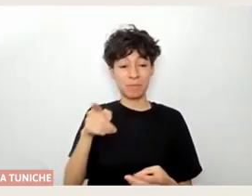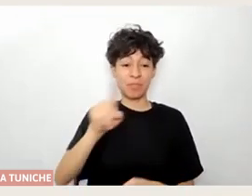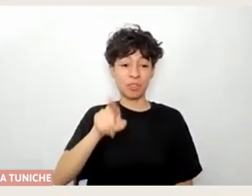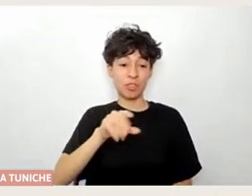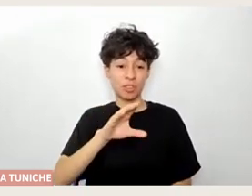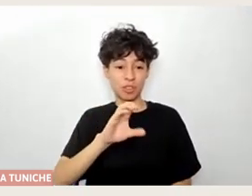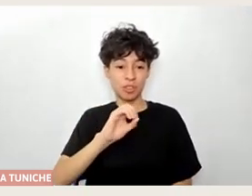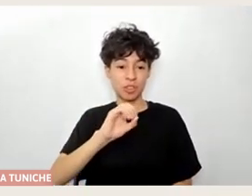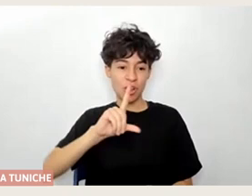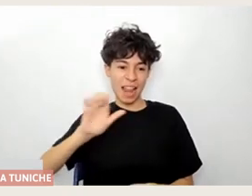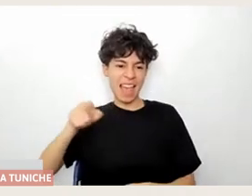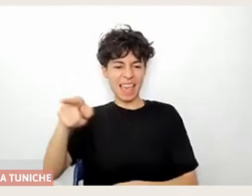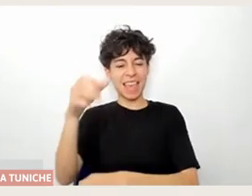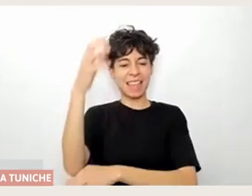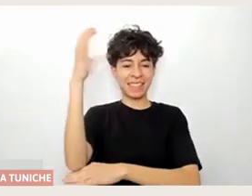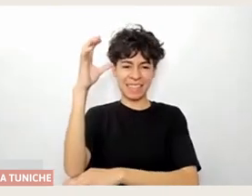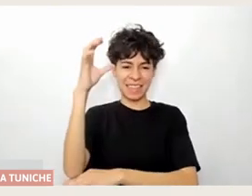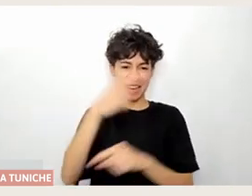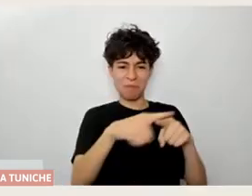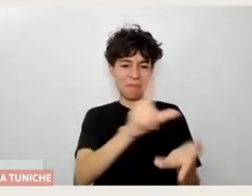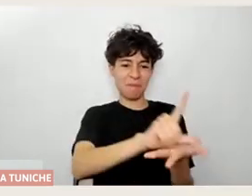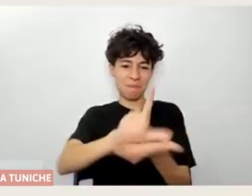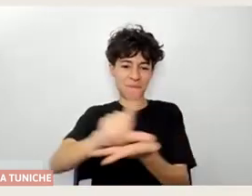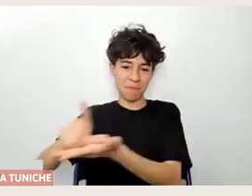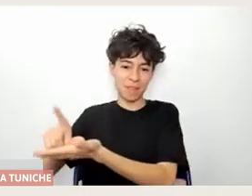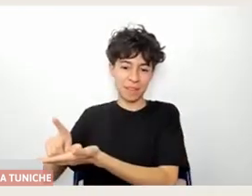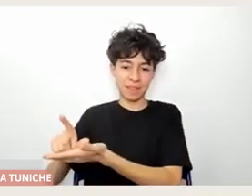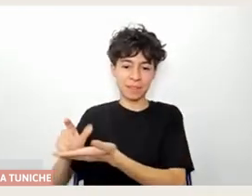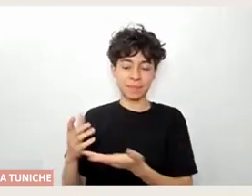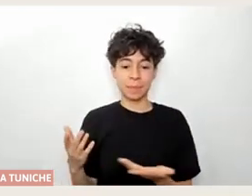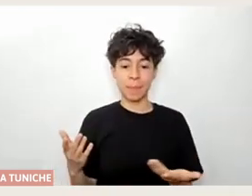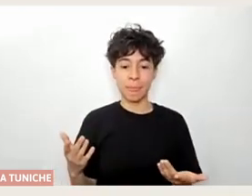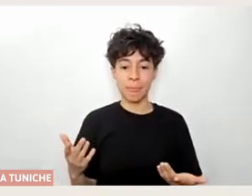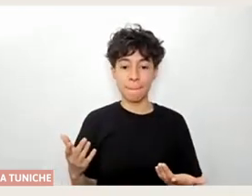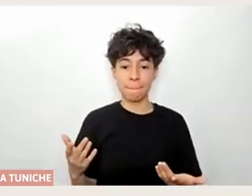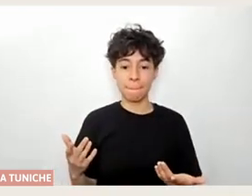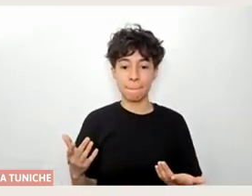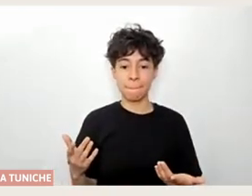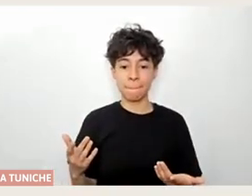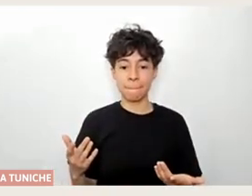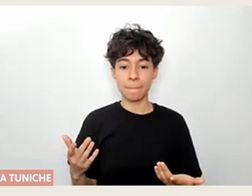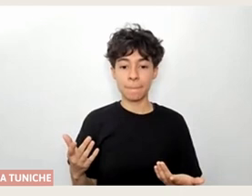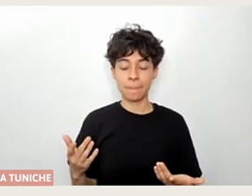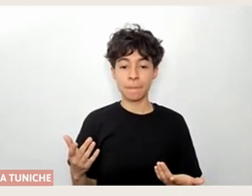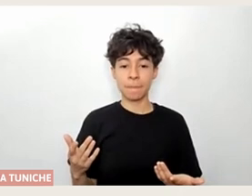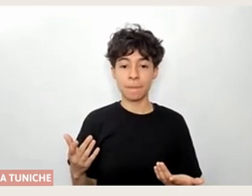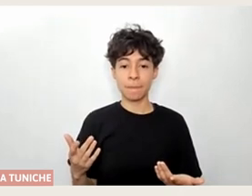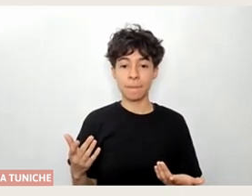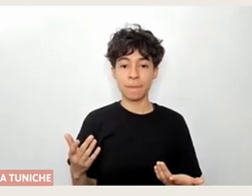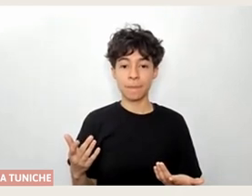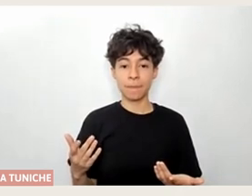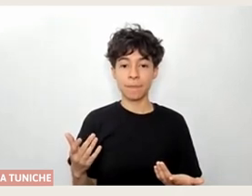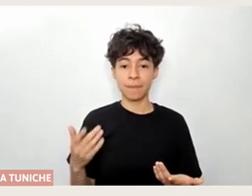Entonces, muy bonito porque de alguna manera esta herramienta en algún momento trató también de ordenar o